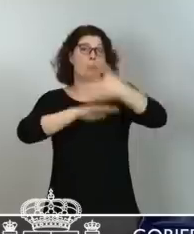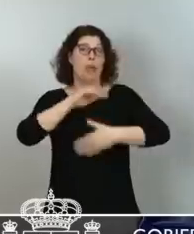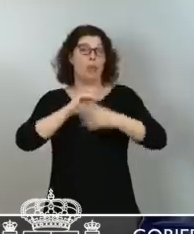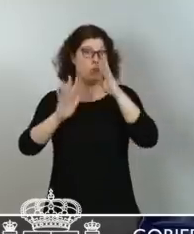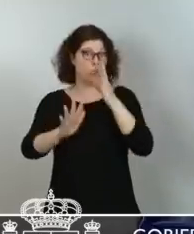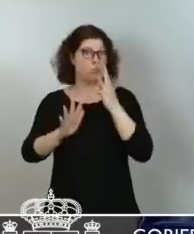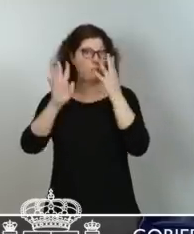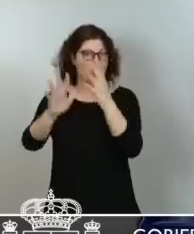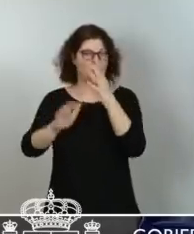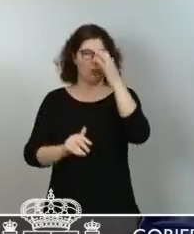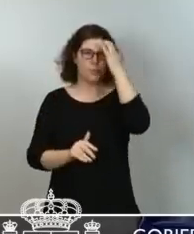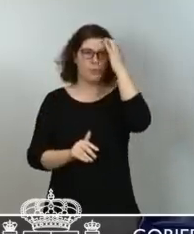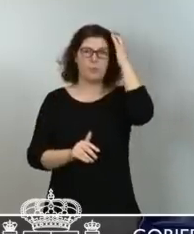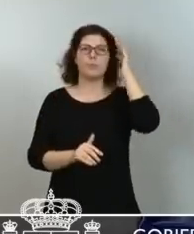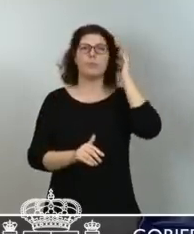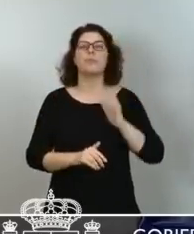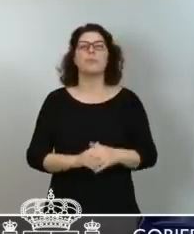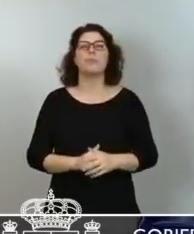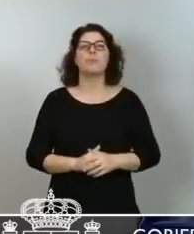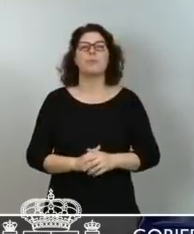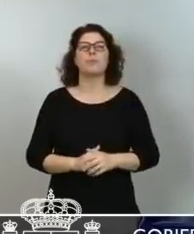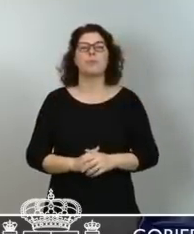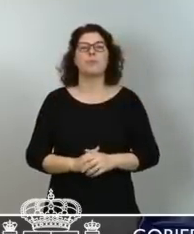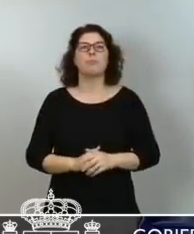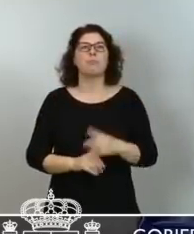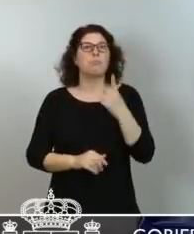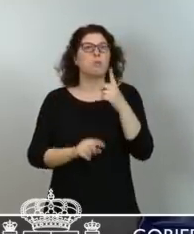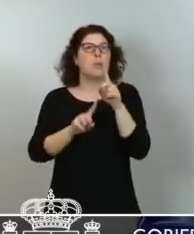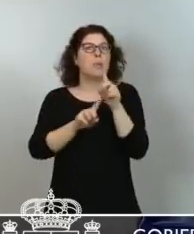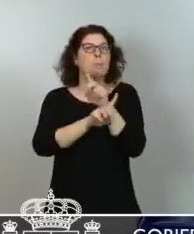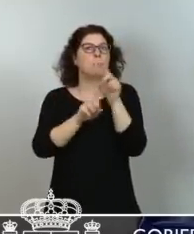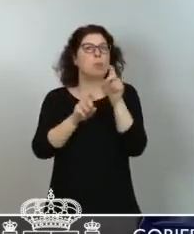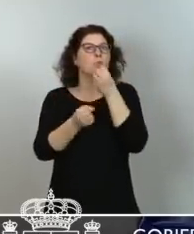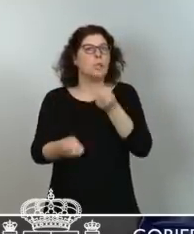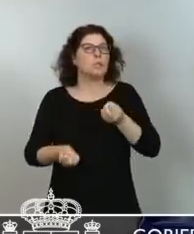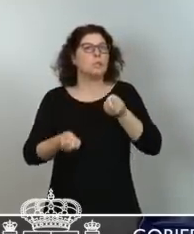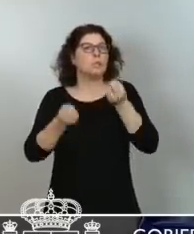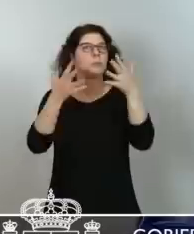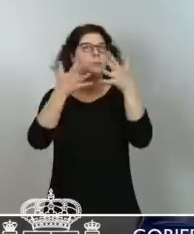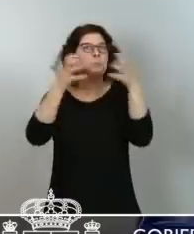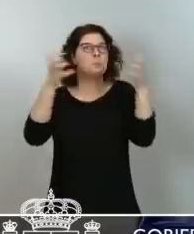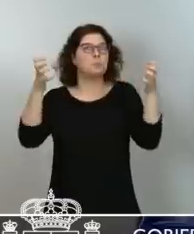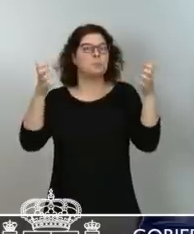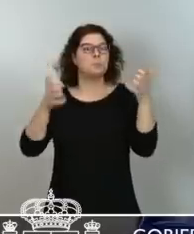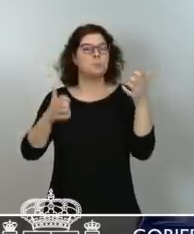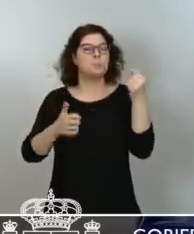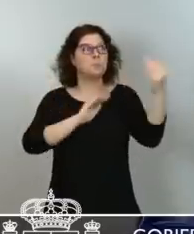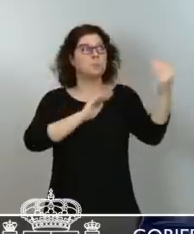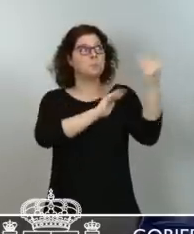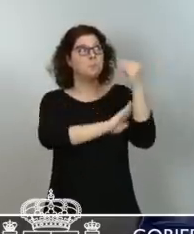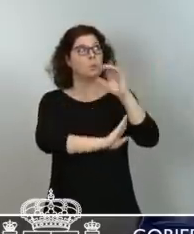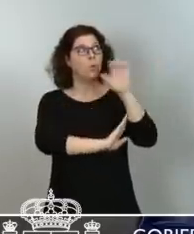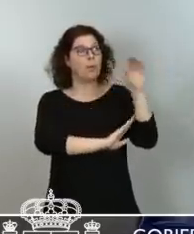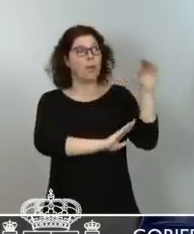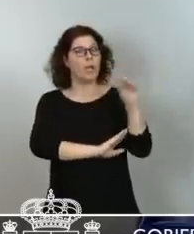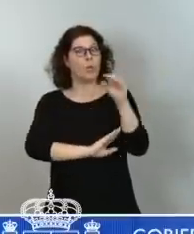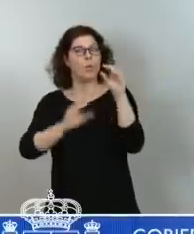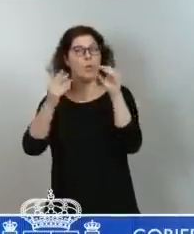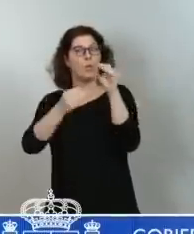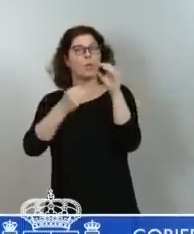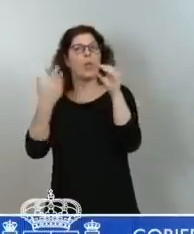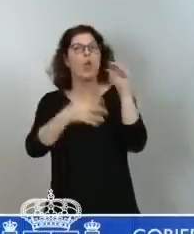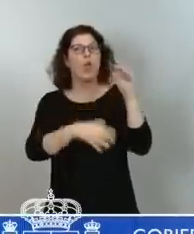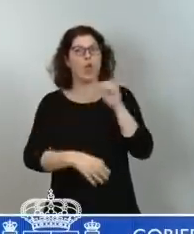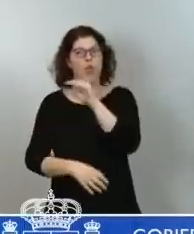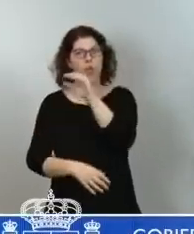Hay una pregunta que está en el aire, ¿en qué hay que emplear los fondos europeos? Yo quiero decirles que no podemos tener